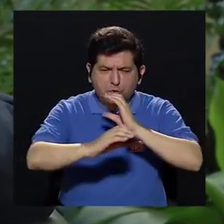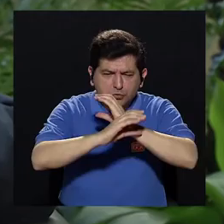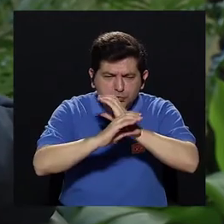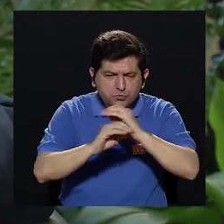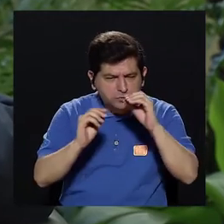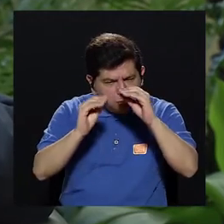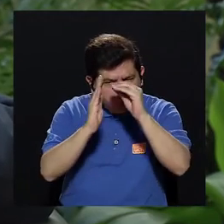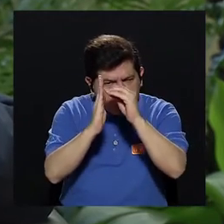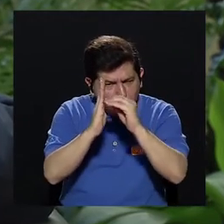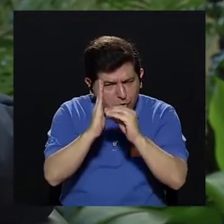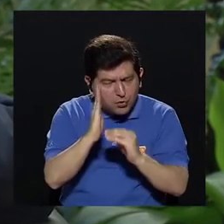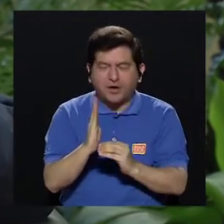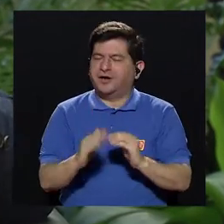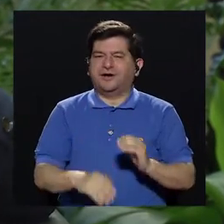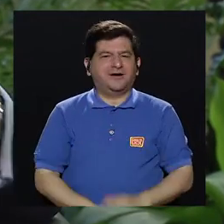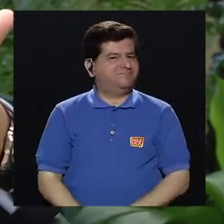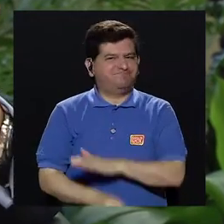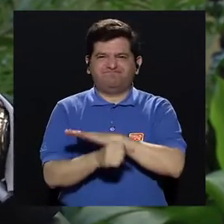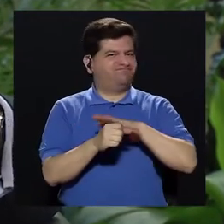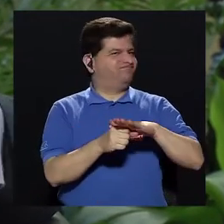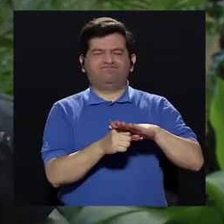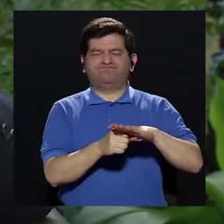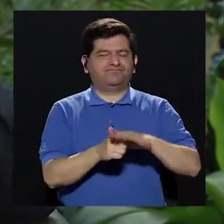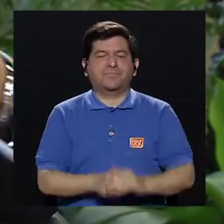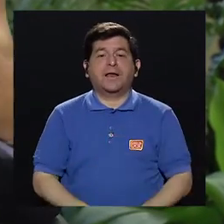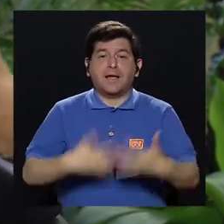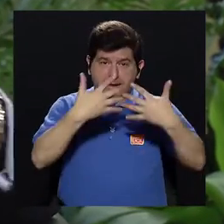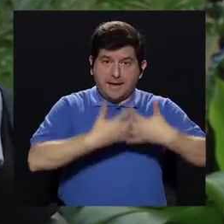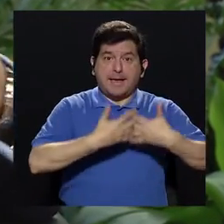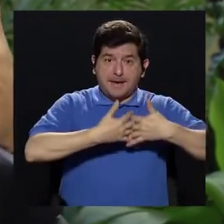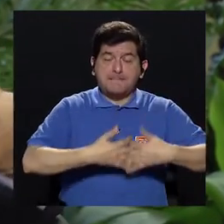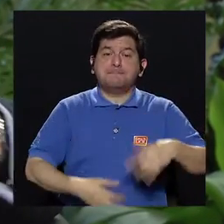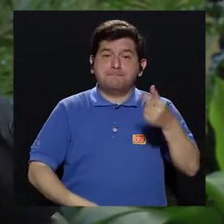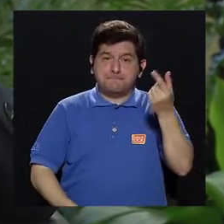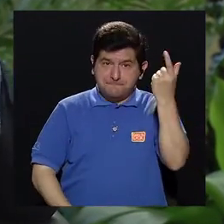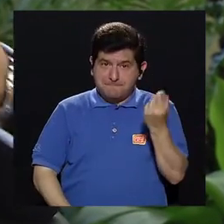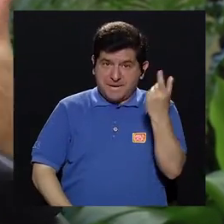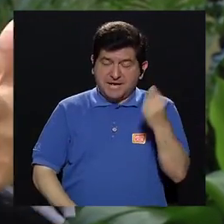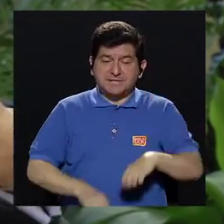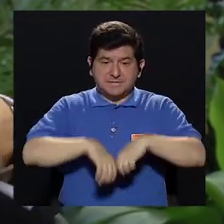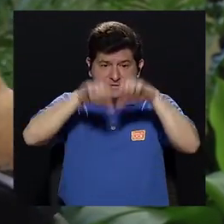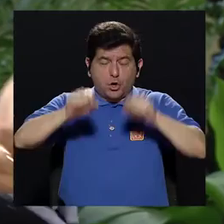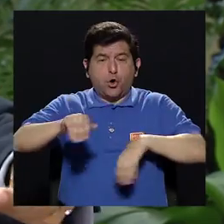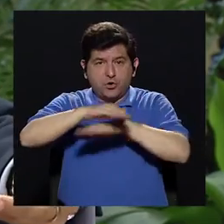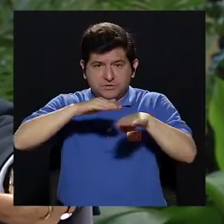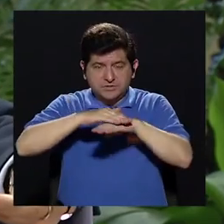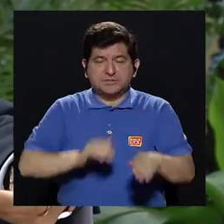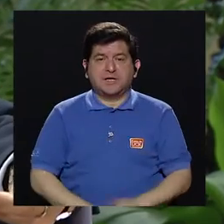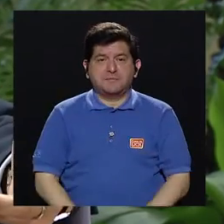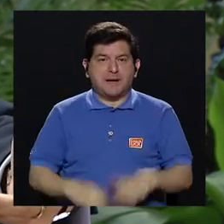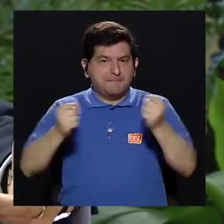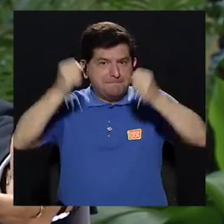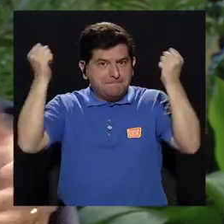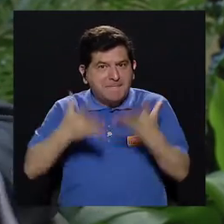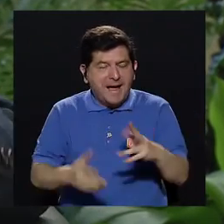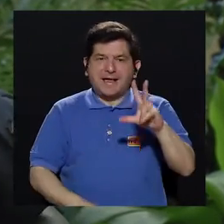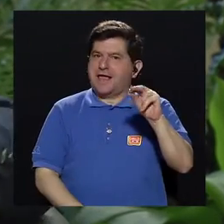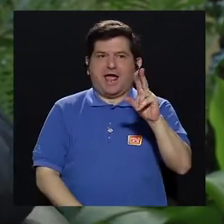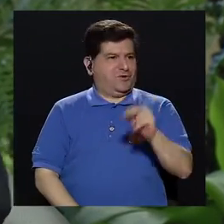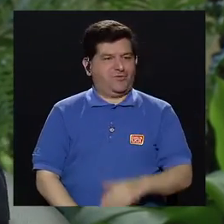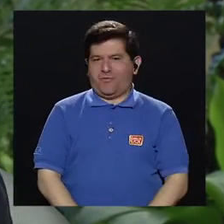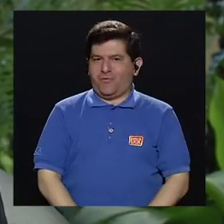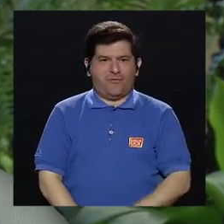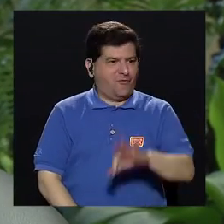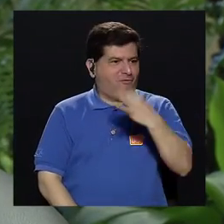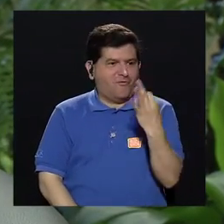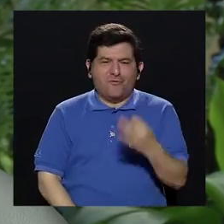cuidado no le va a alcanzar y así es como funciona, o las operadoras de pensiones o los vejímenes básicos no son mágicos, no tienen una